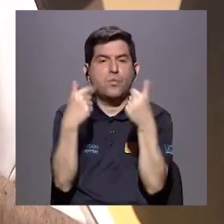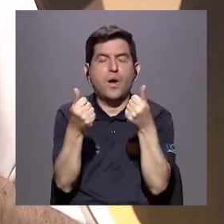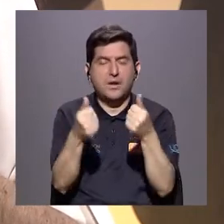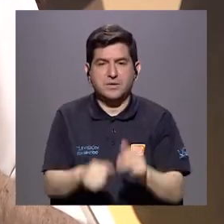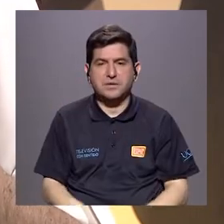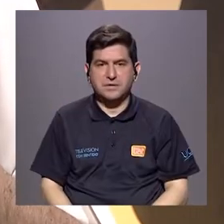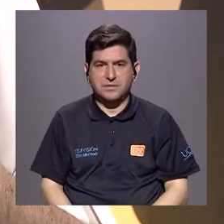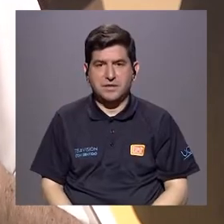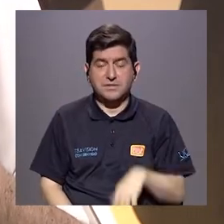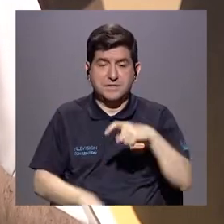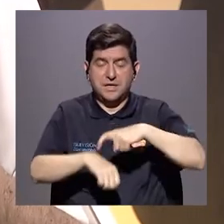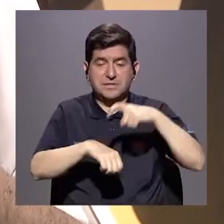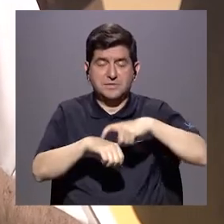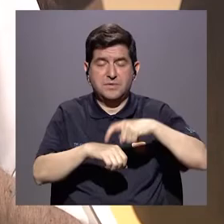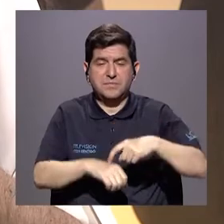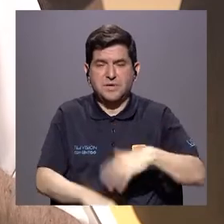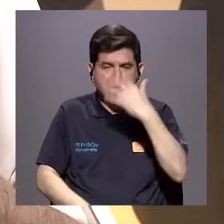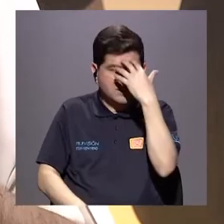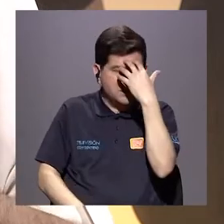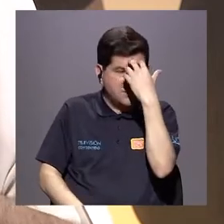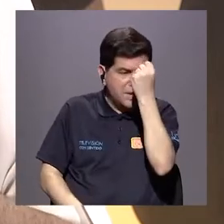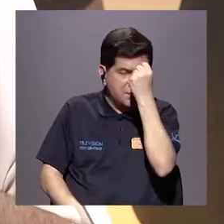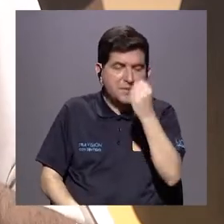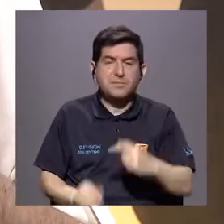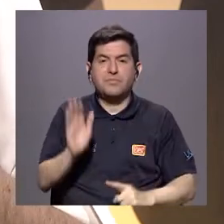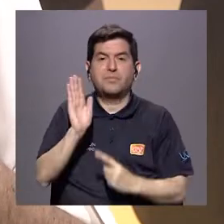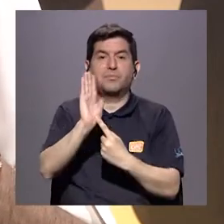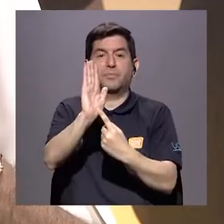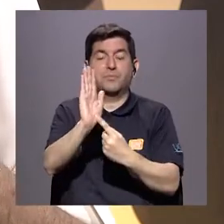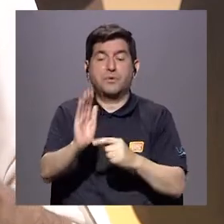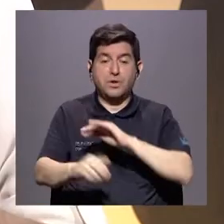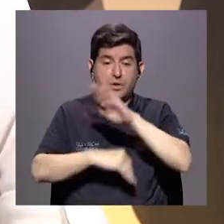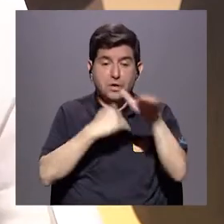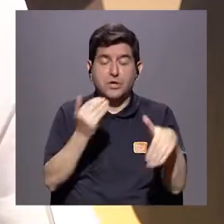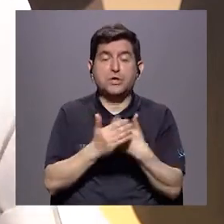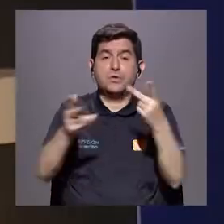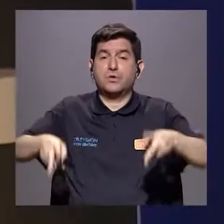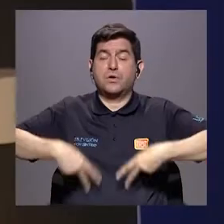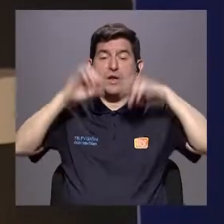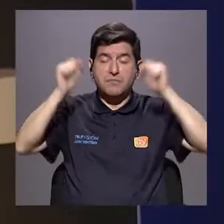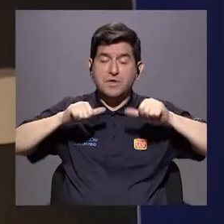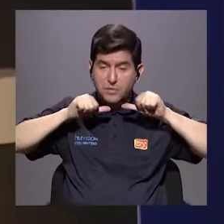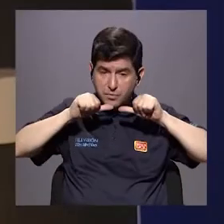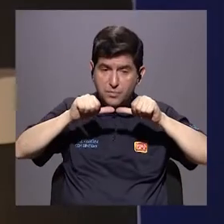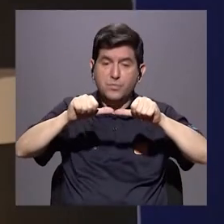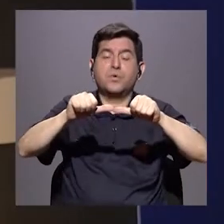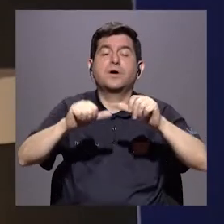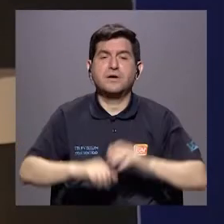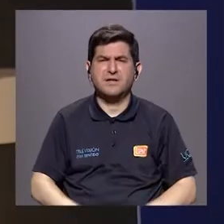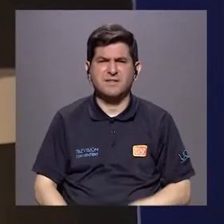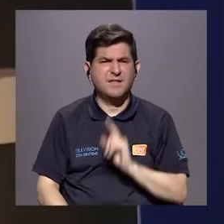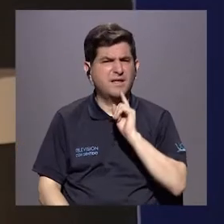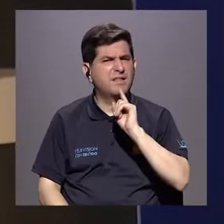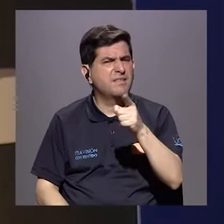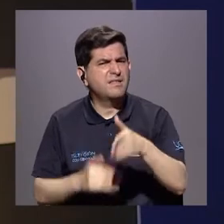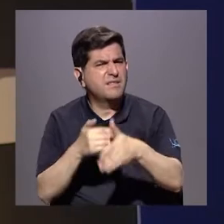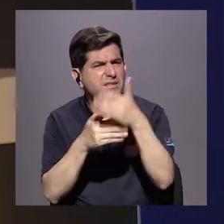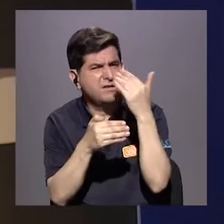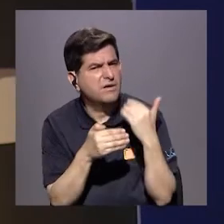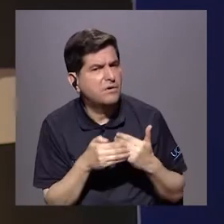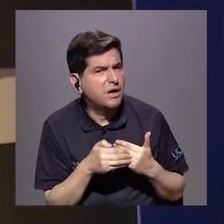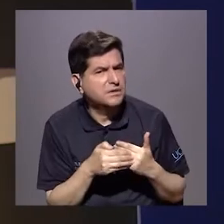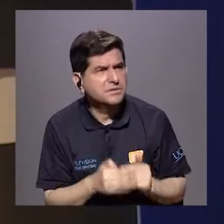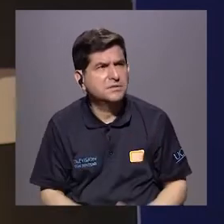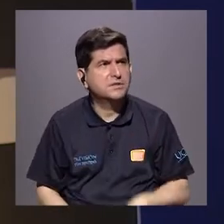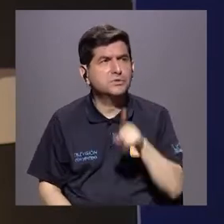de memorias intrusivas, y puede durar toda la vida. Usted mencionó hace un ratito